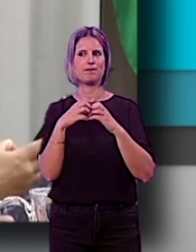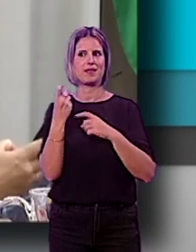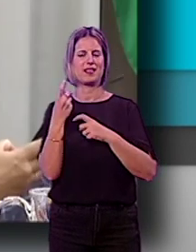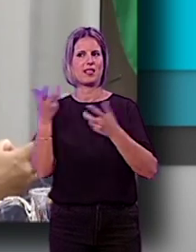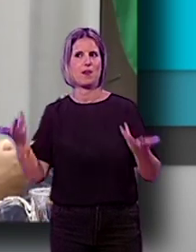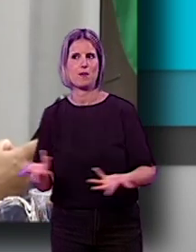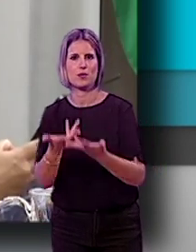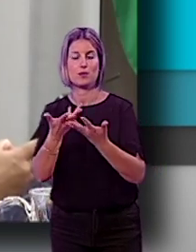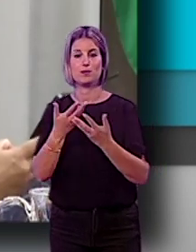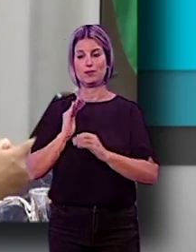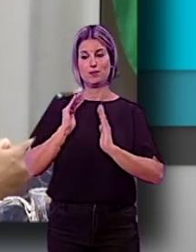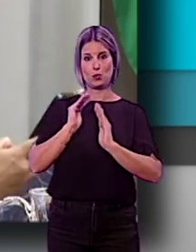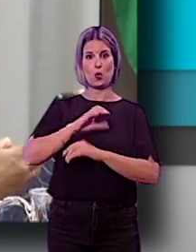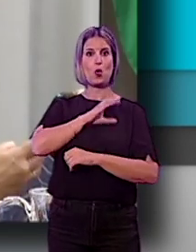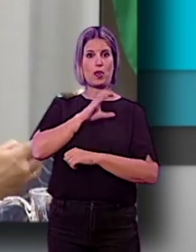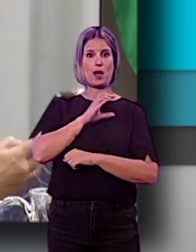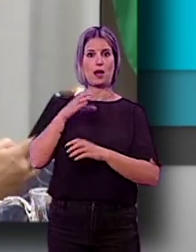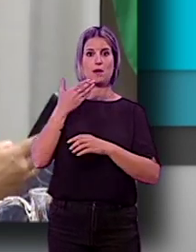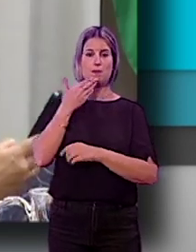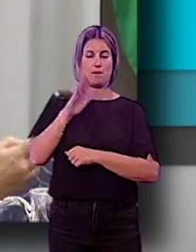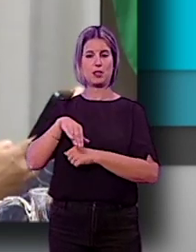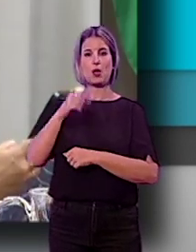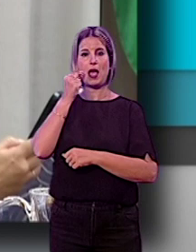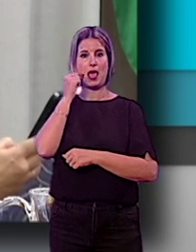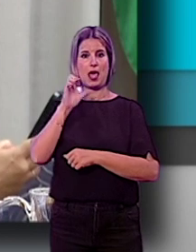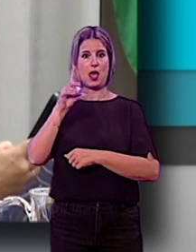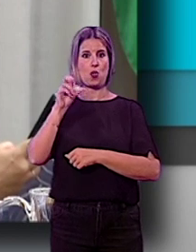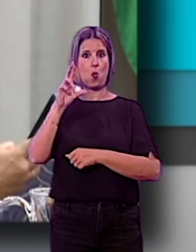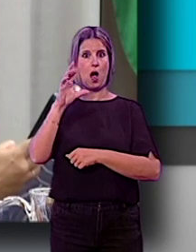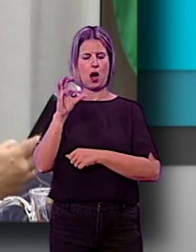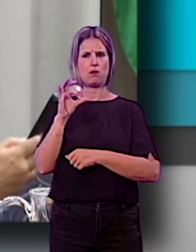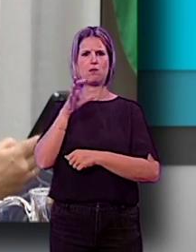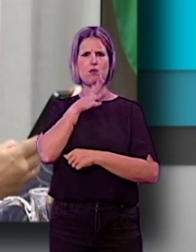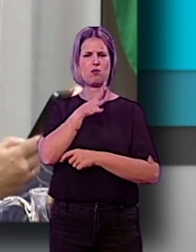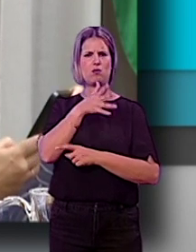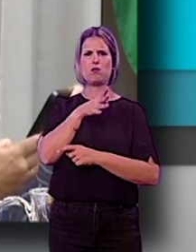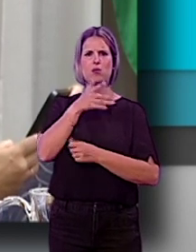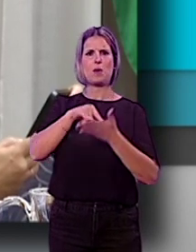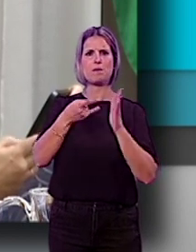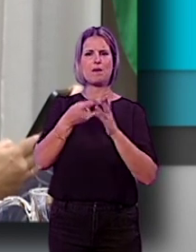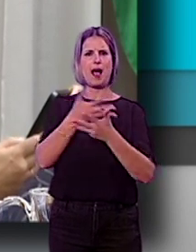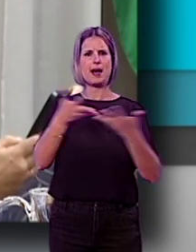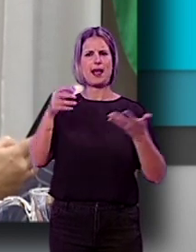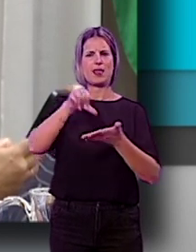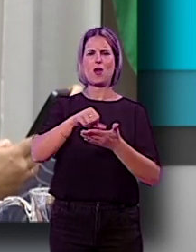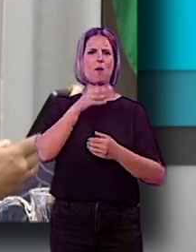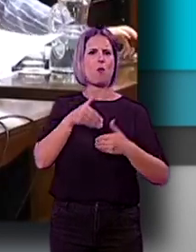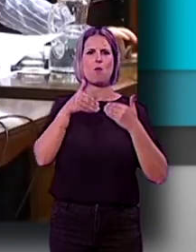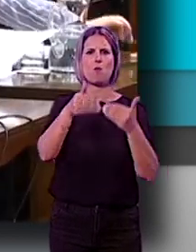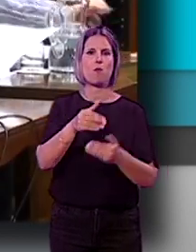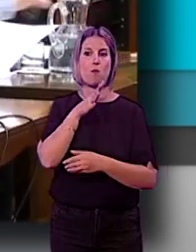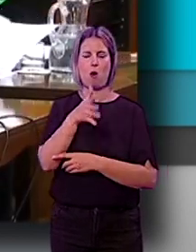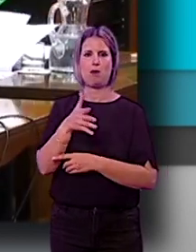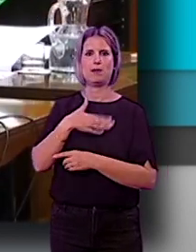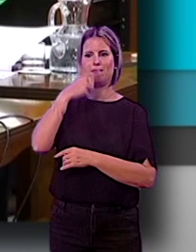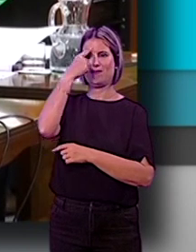impulso. Por su parte, el concejal del PSOE, Eduardo Castillo, ha querido conocer los motivos de la demora del Plan de Grandes Ciudades, aspecto en el que el